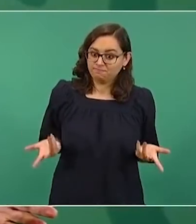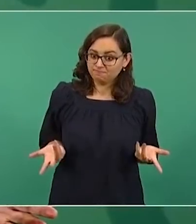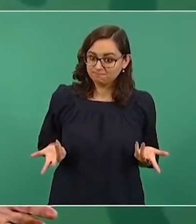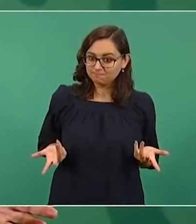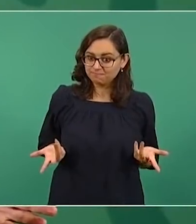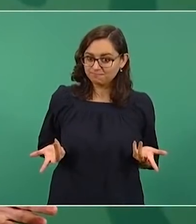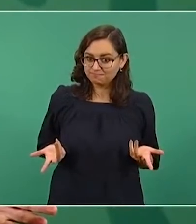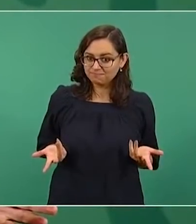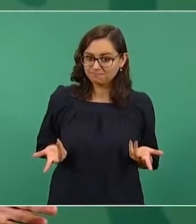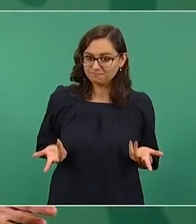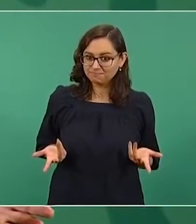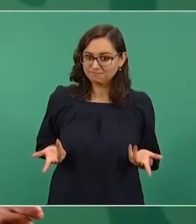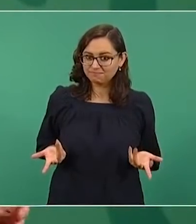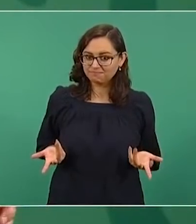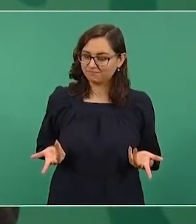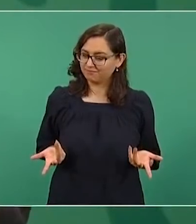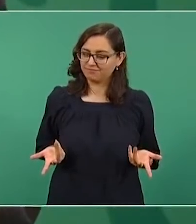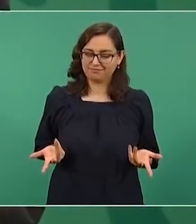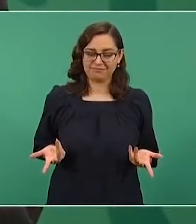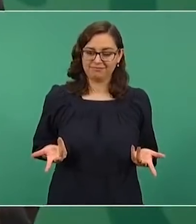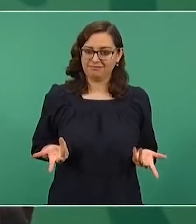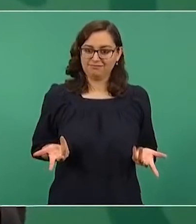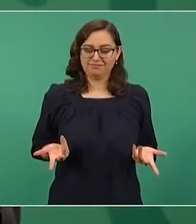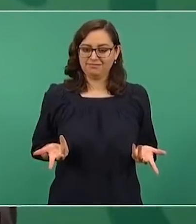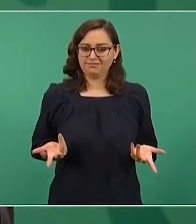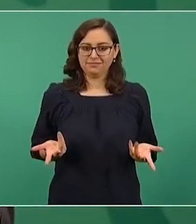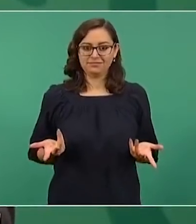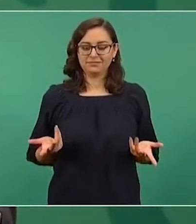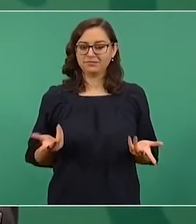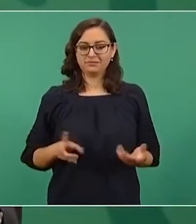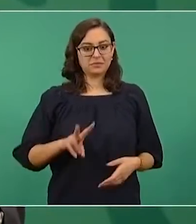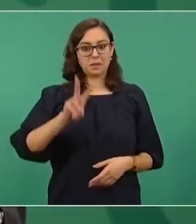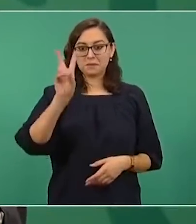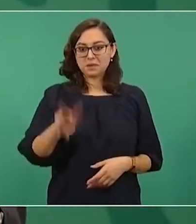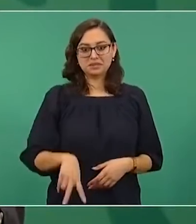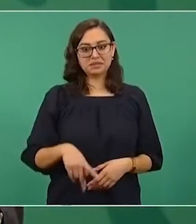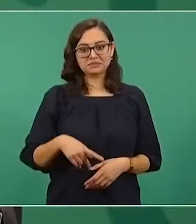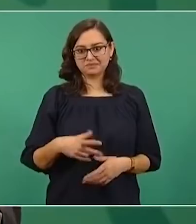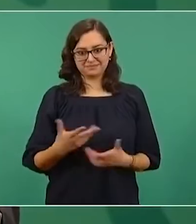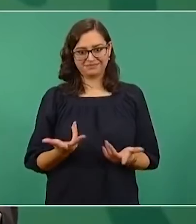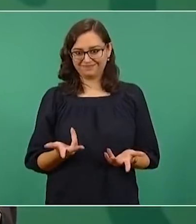era un atraco.